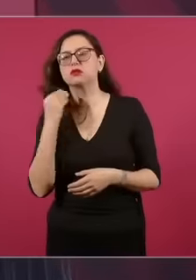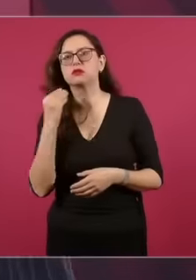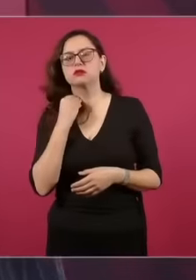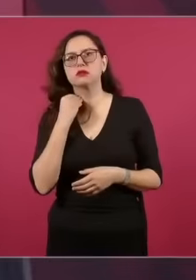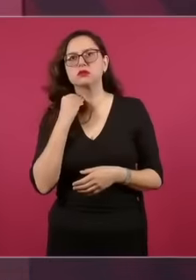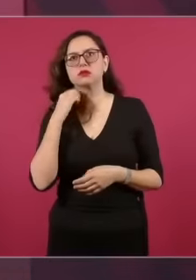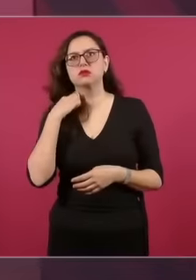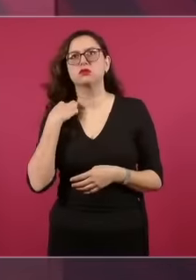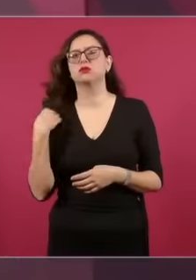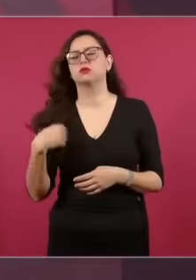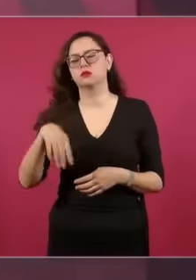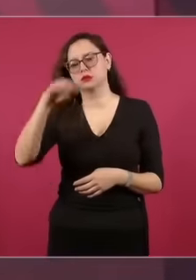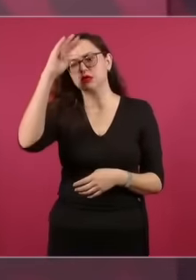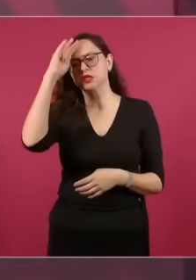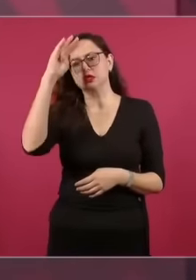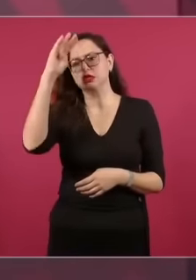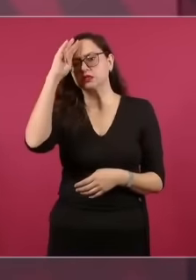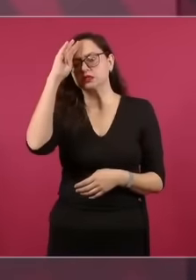se está